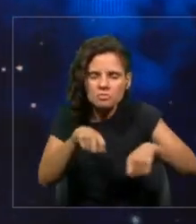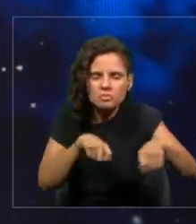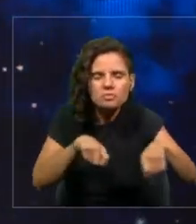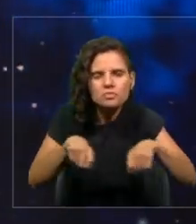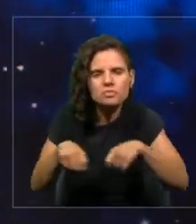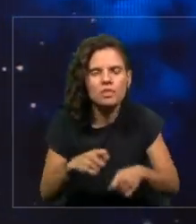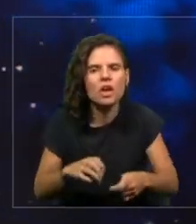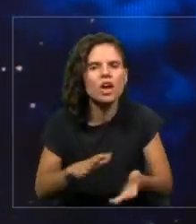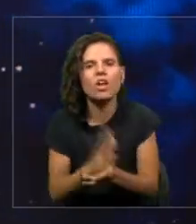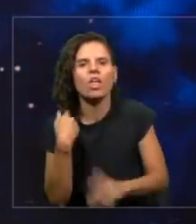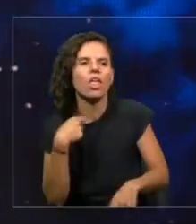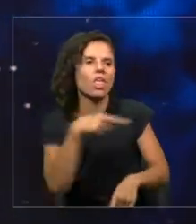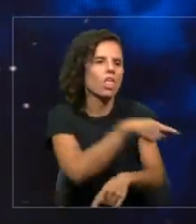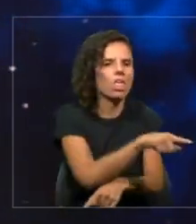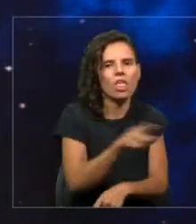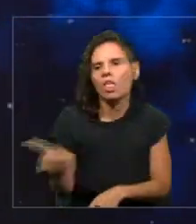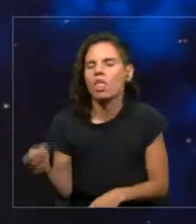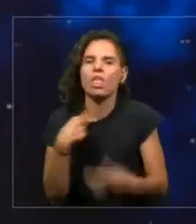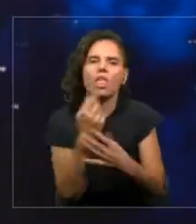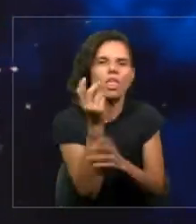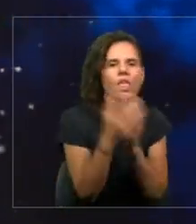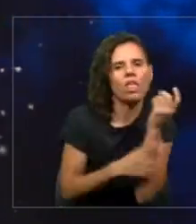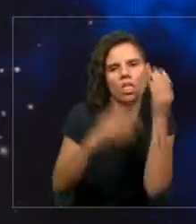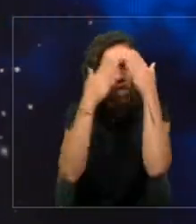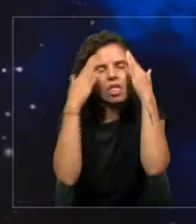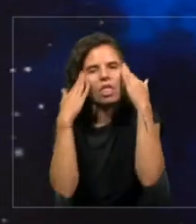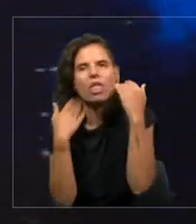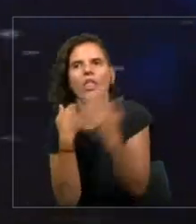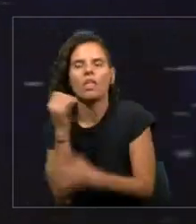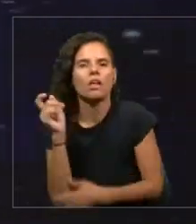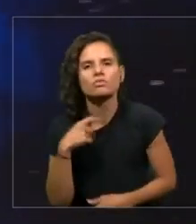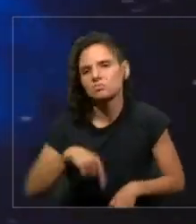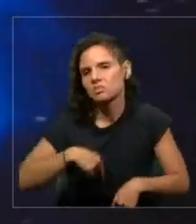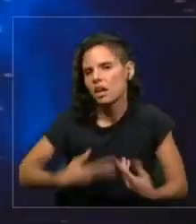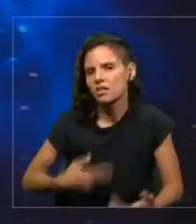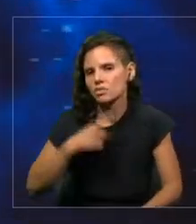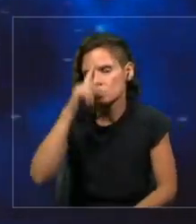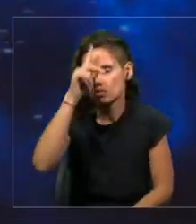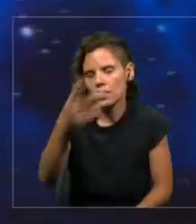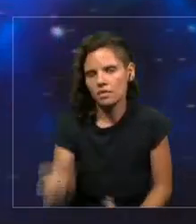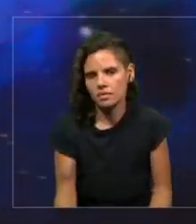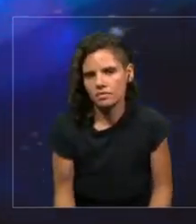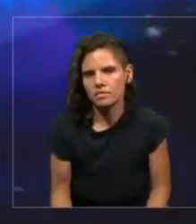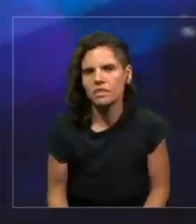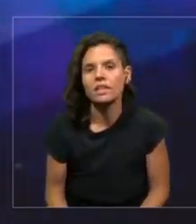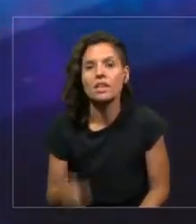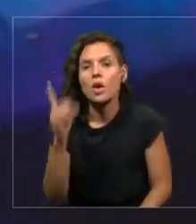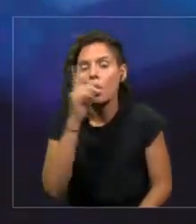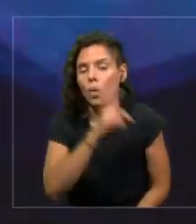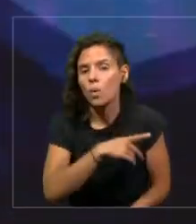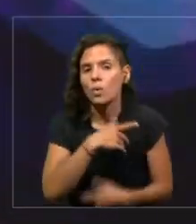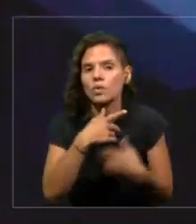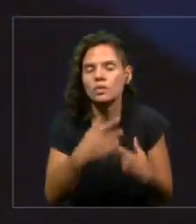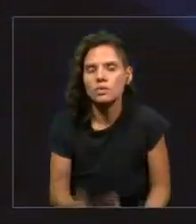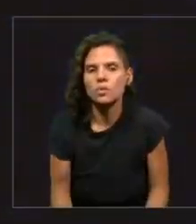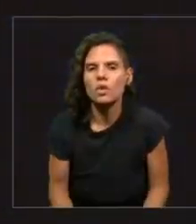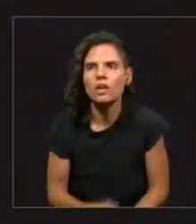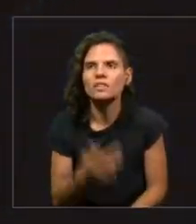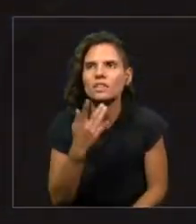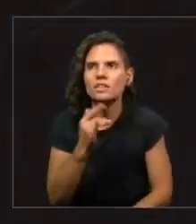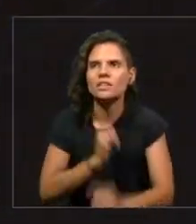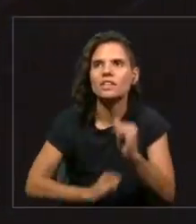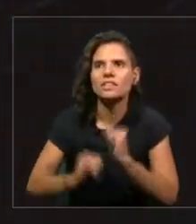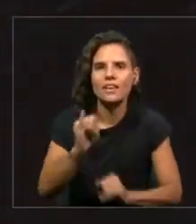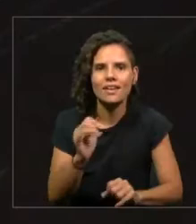desgastando que le estén limpiando el sudor como estamos acostumbrados a hacerlo. Y el último caso que te pongo el día de hoy es el internet de los vehículos